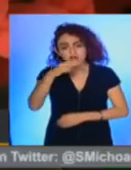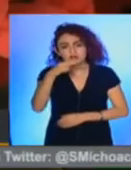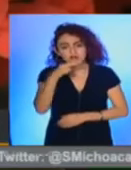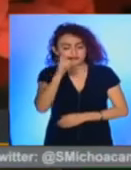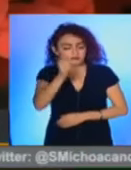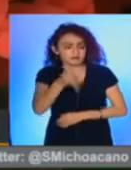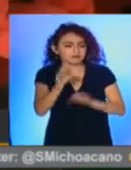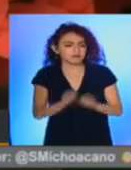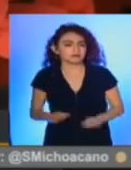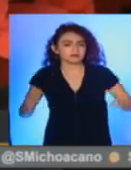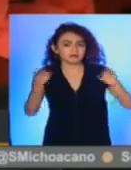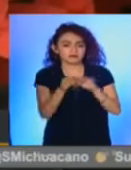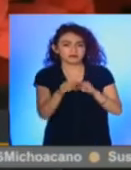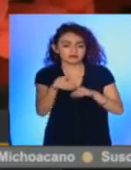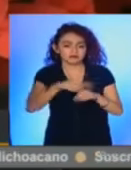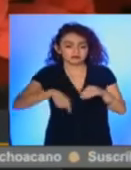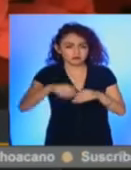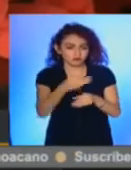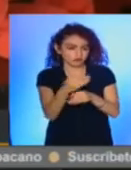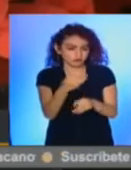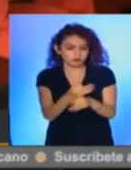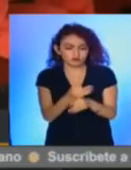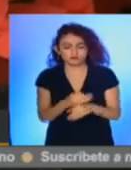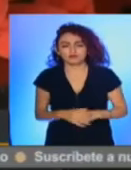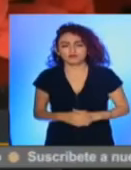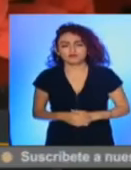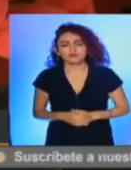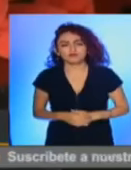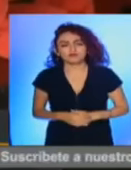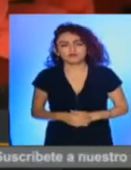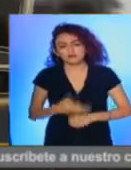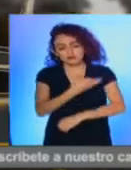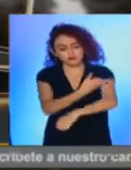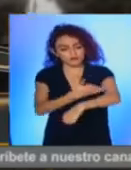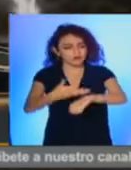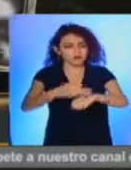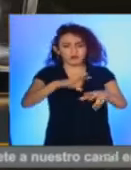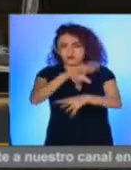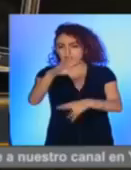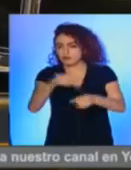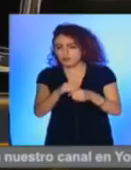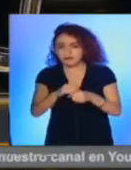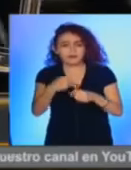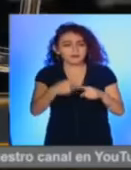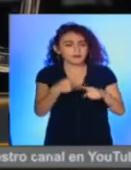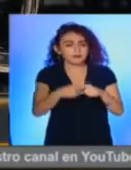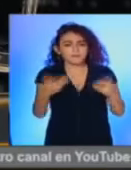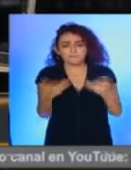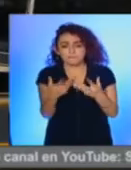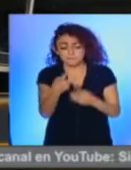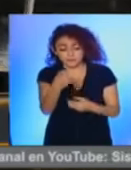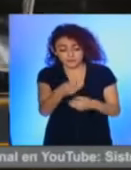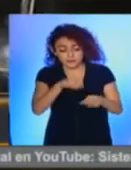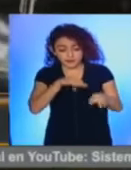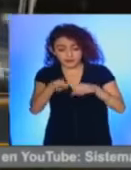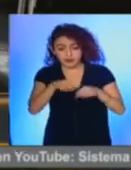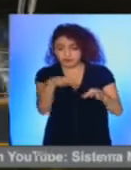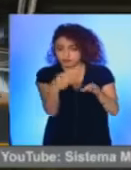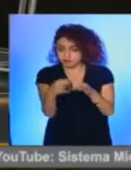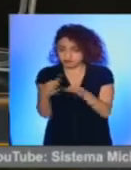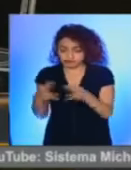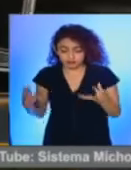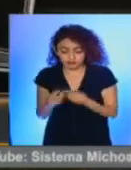y cabe mencionar que son las familias completas quienes se dedican a realizar esta labor y